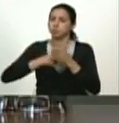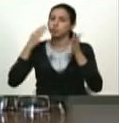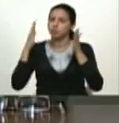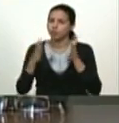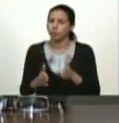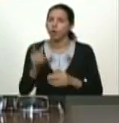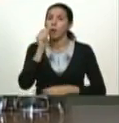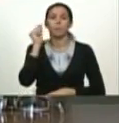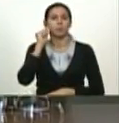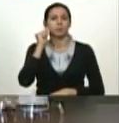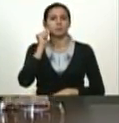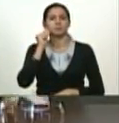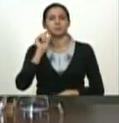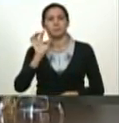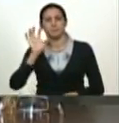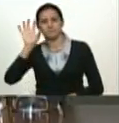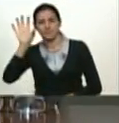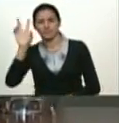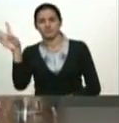mujeres de la patria